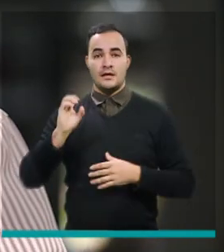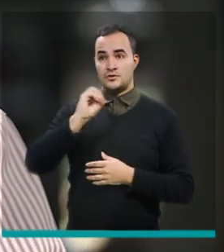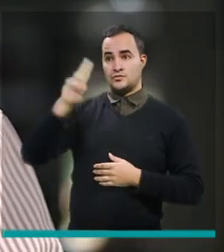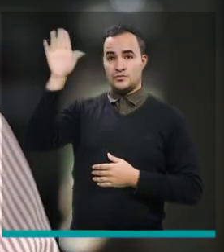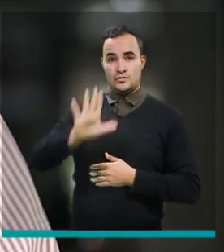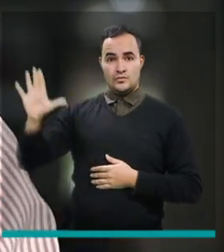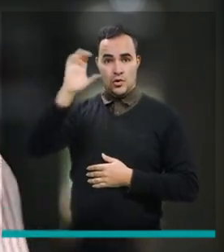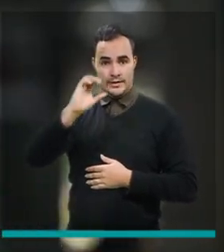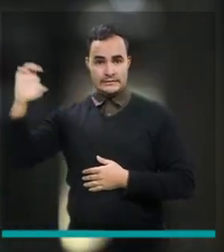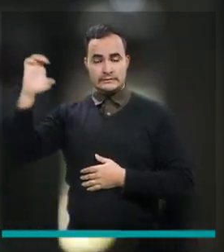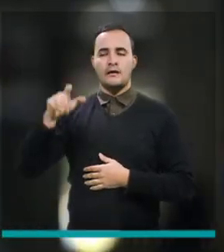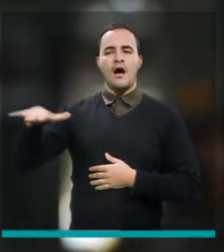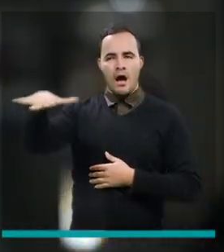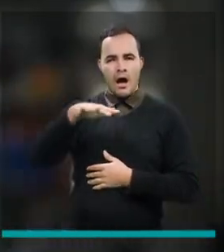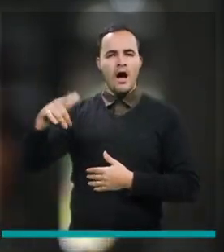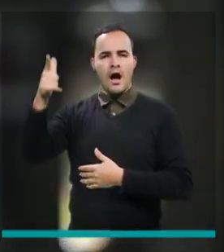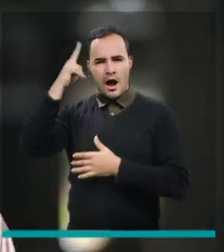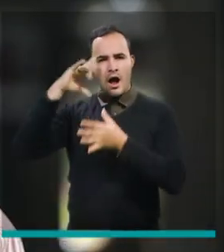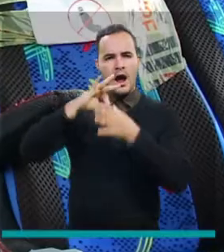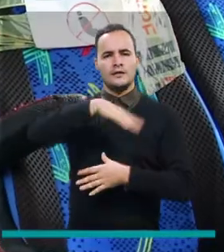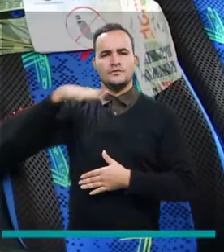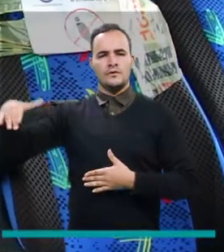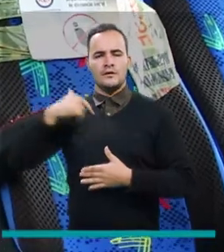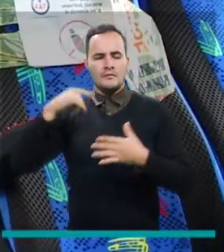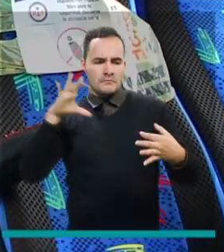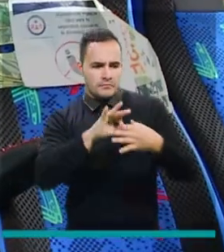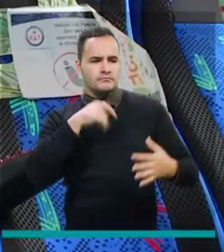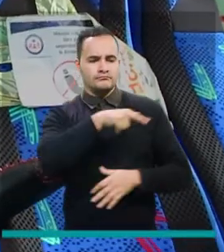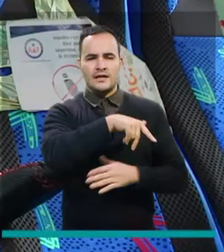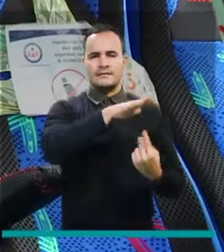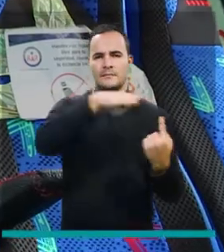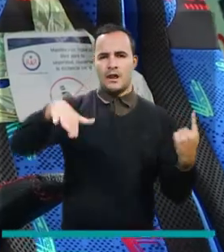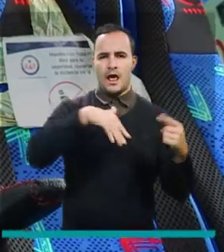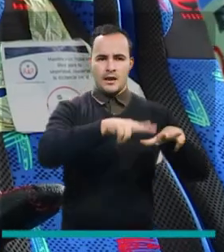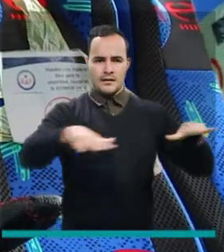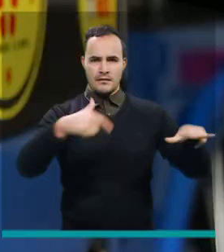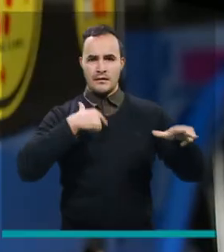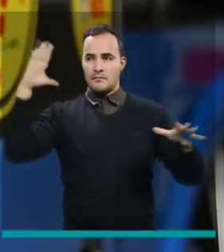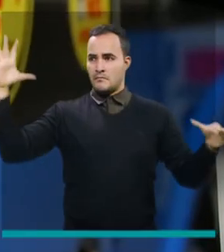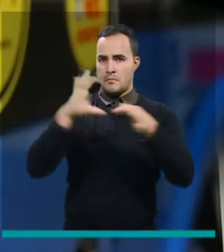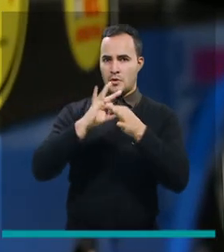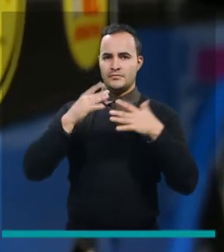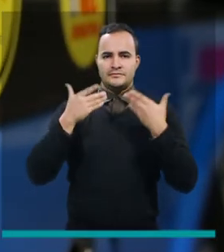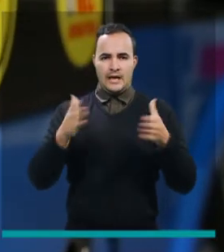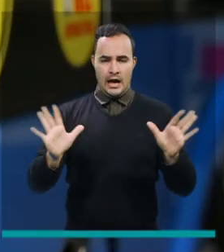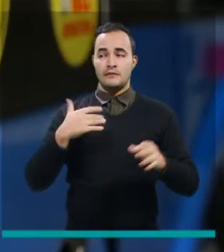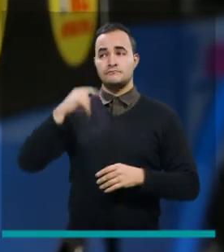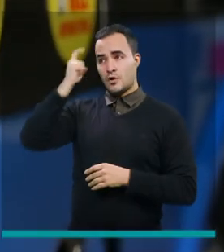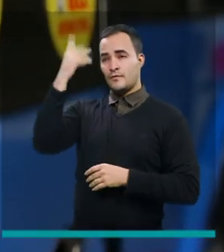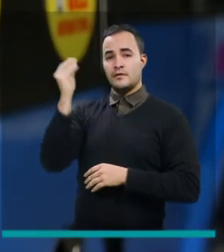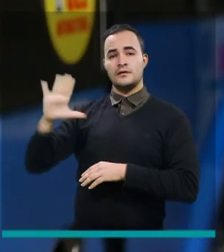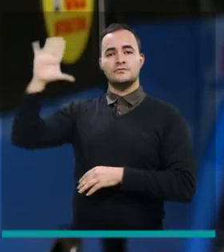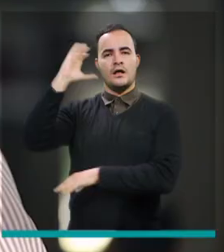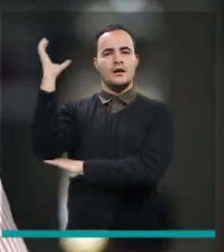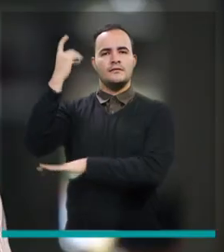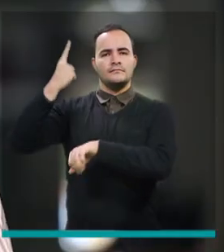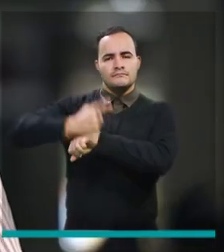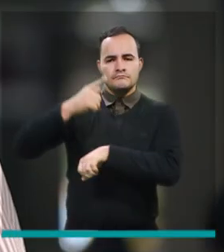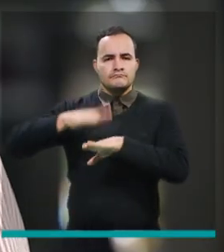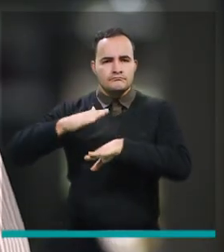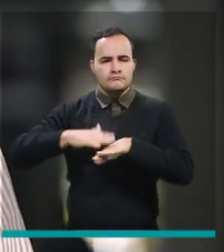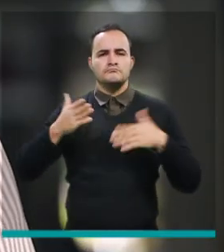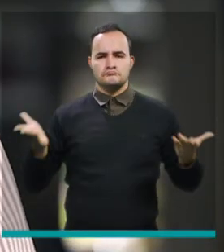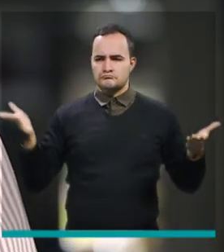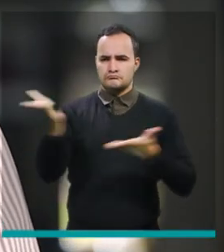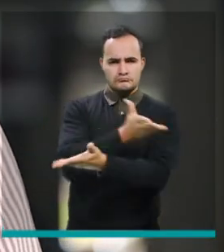suroeste antioqueño tuvieron relación con las terminales norte y sur y ahora el gobierno nacional nos ha autorizado la relación